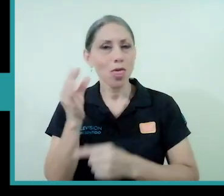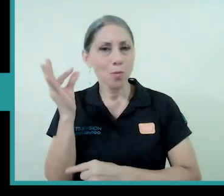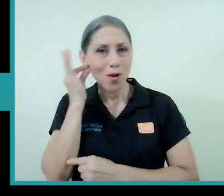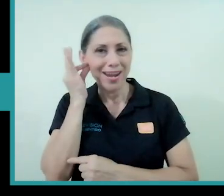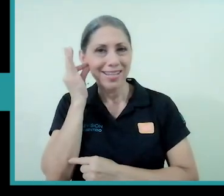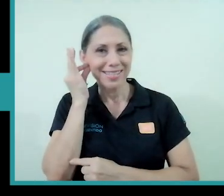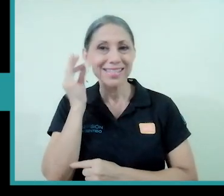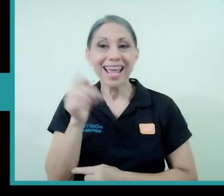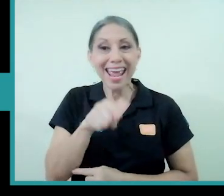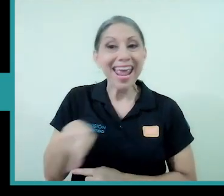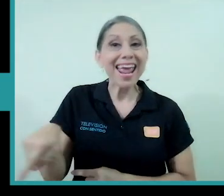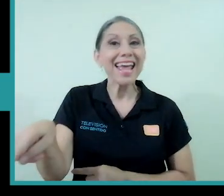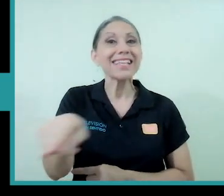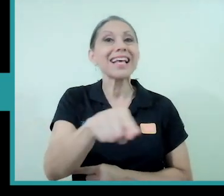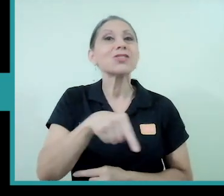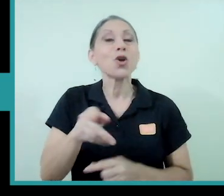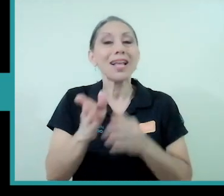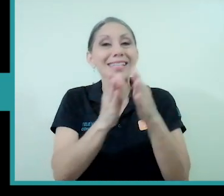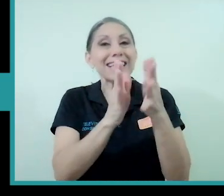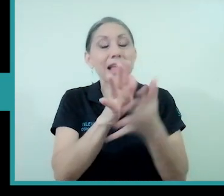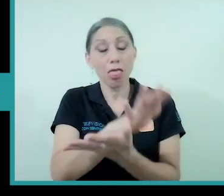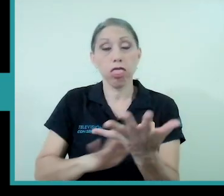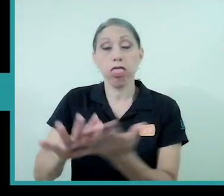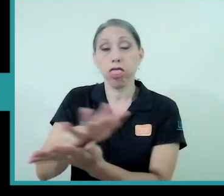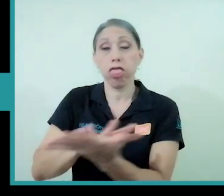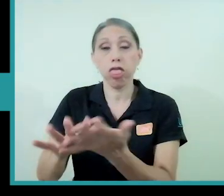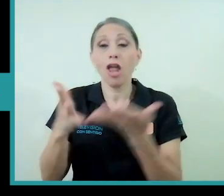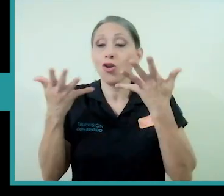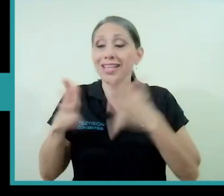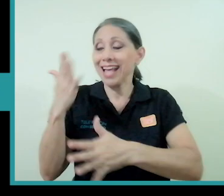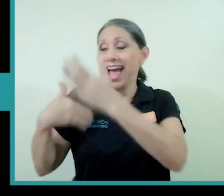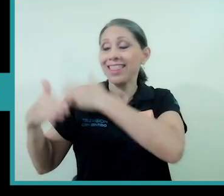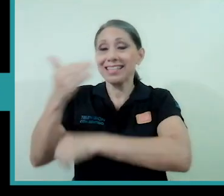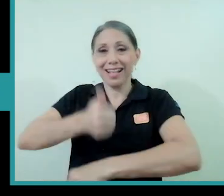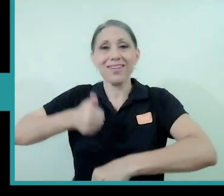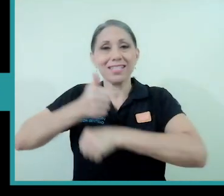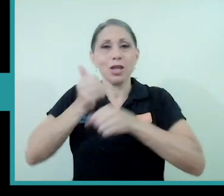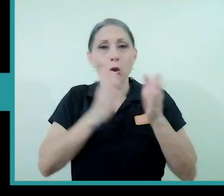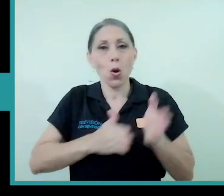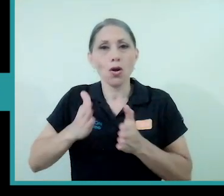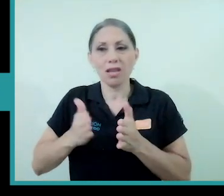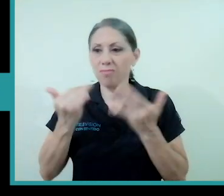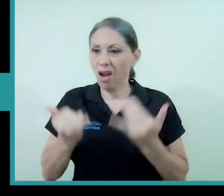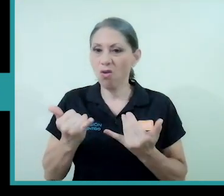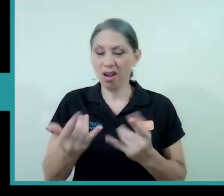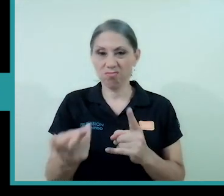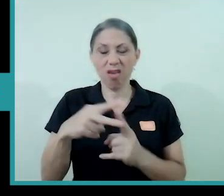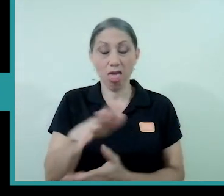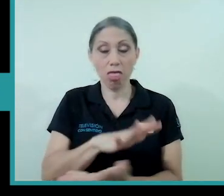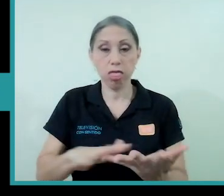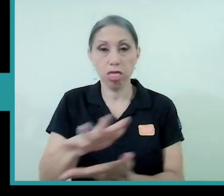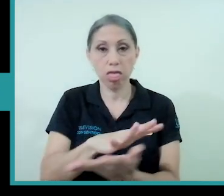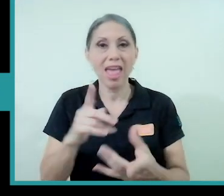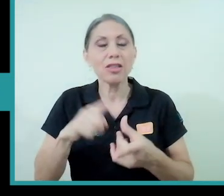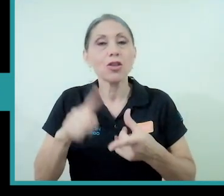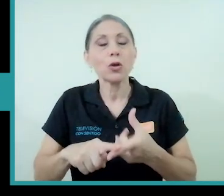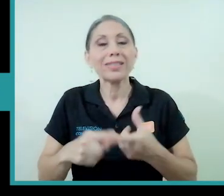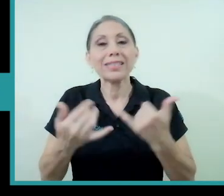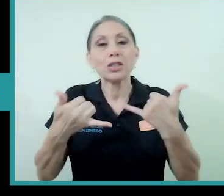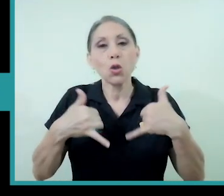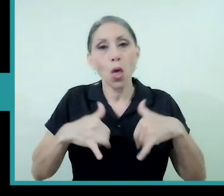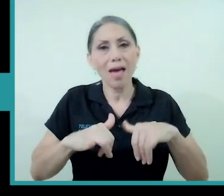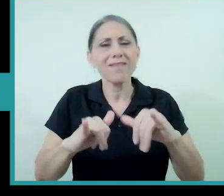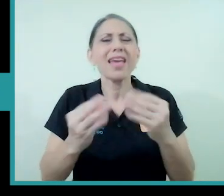las que están desorganizando un orden establecido entonces se juegan todavía ¿verdad?